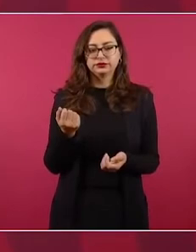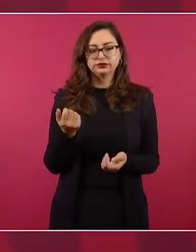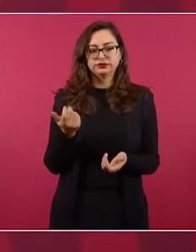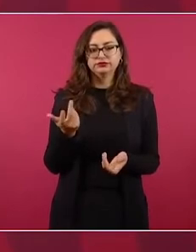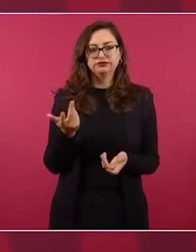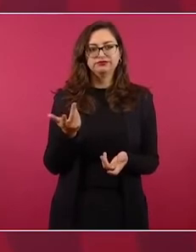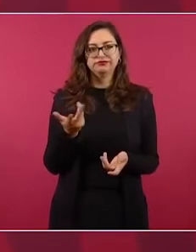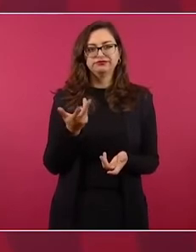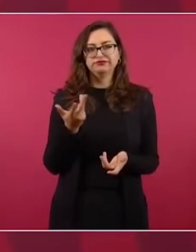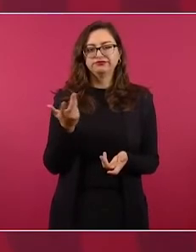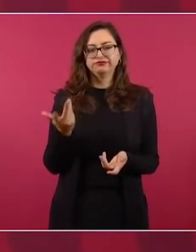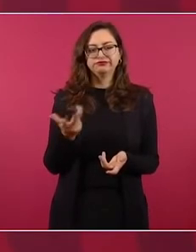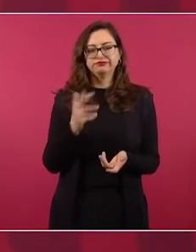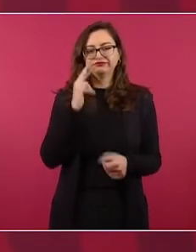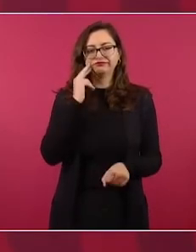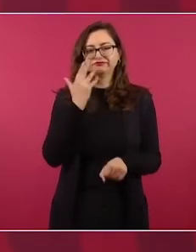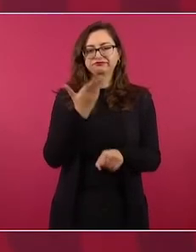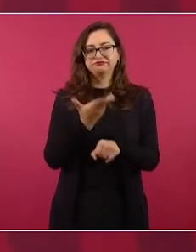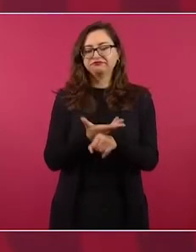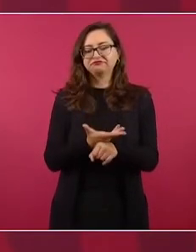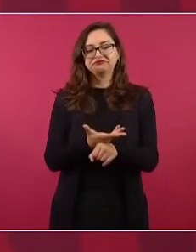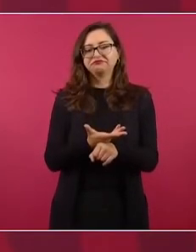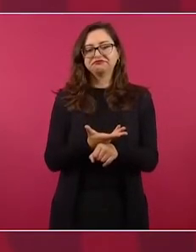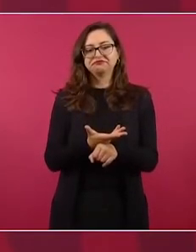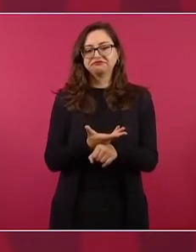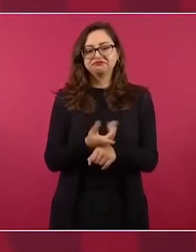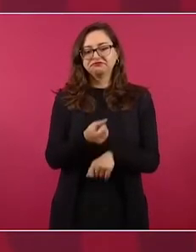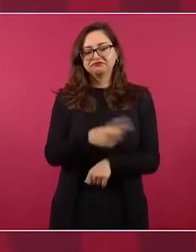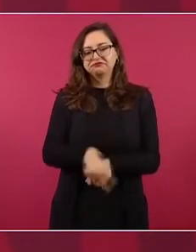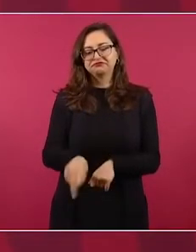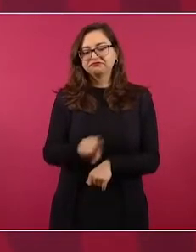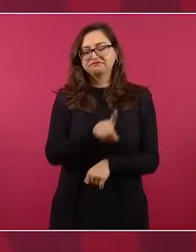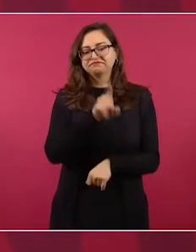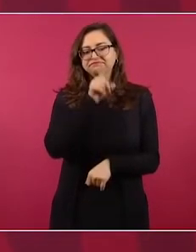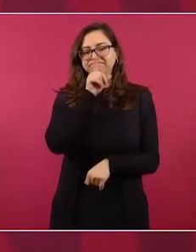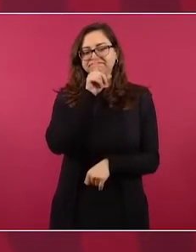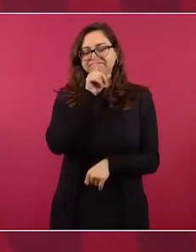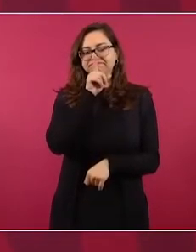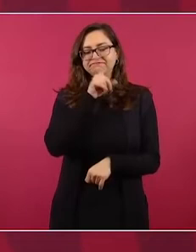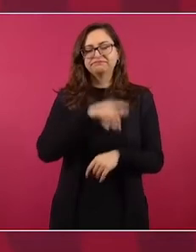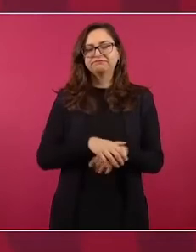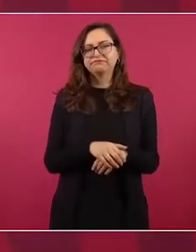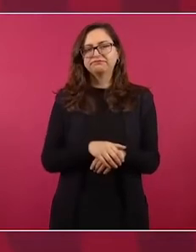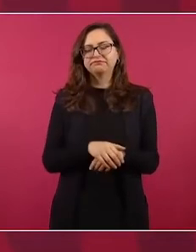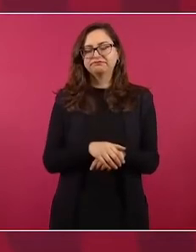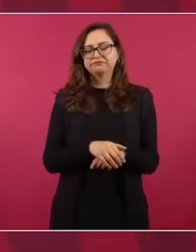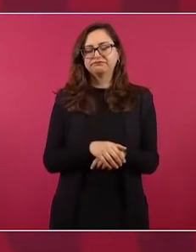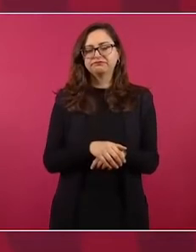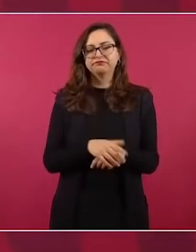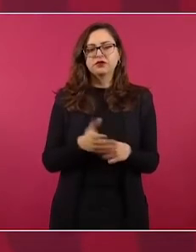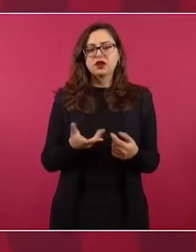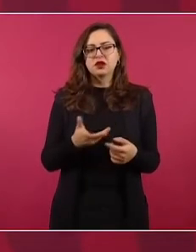poco responsable, hipócrita porque